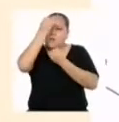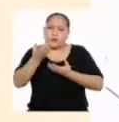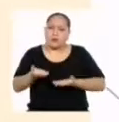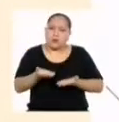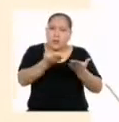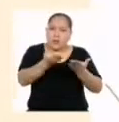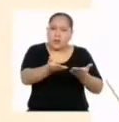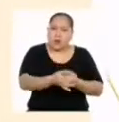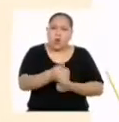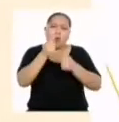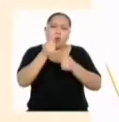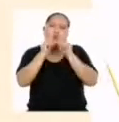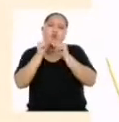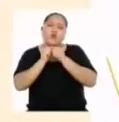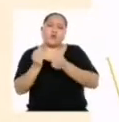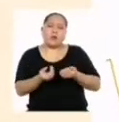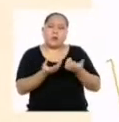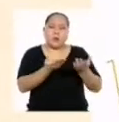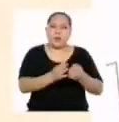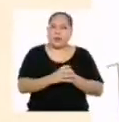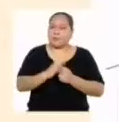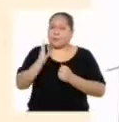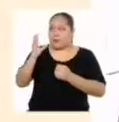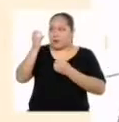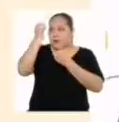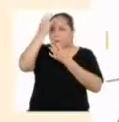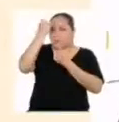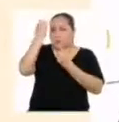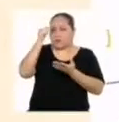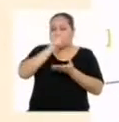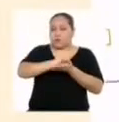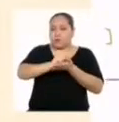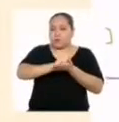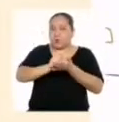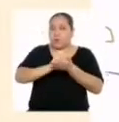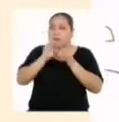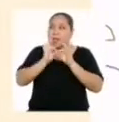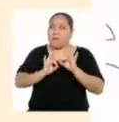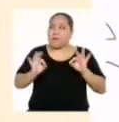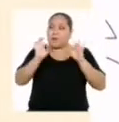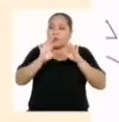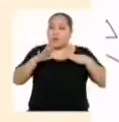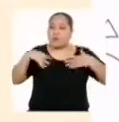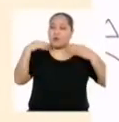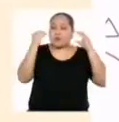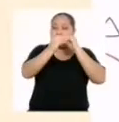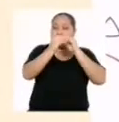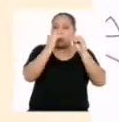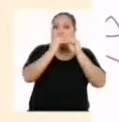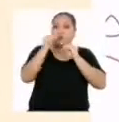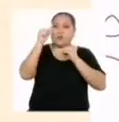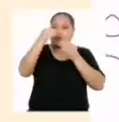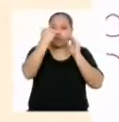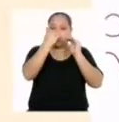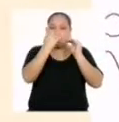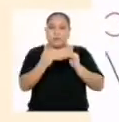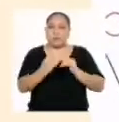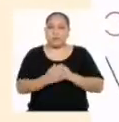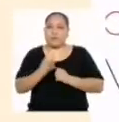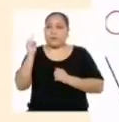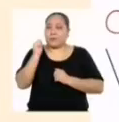¿O con qué datos contamos? Los datos o la información relevante para el desarrollo de la situación es la siguiente.